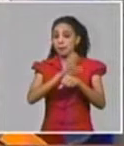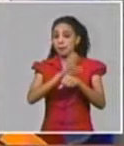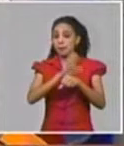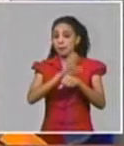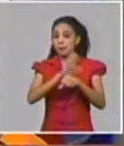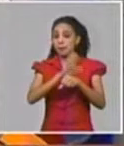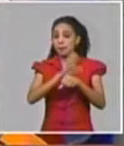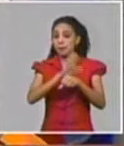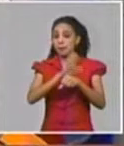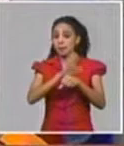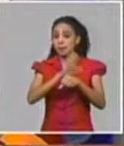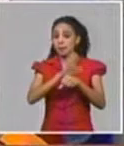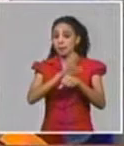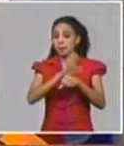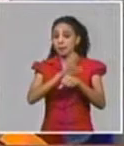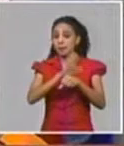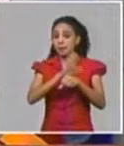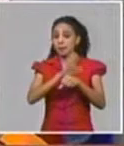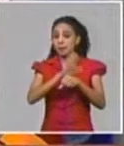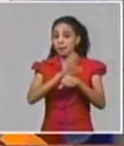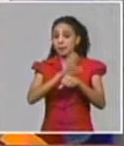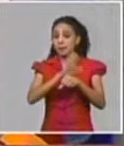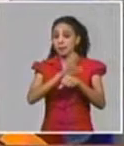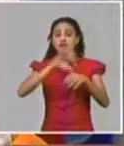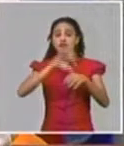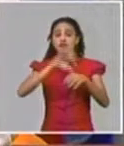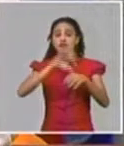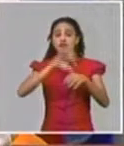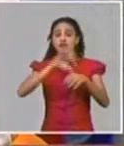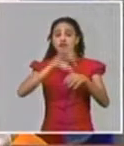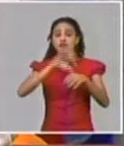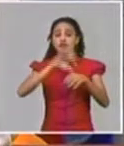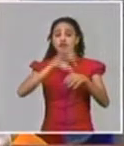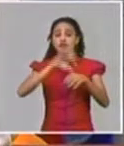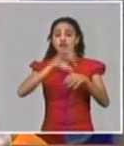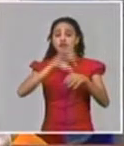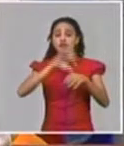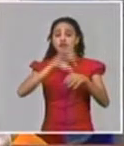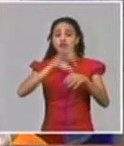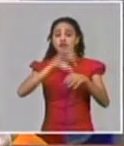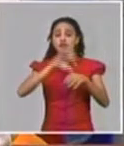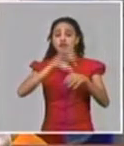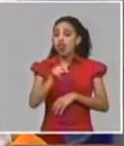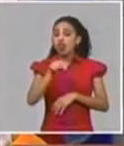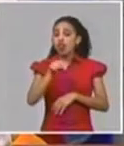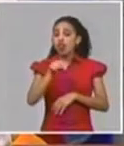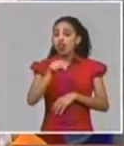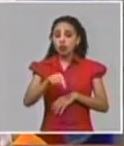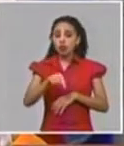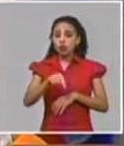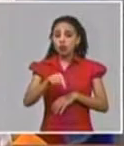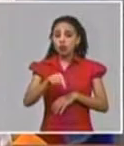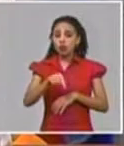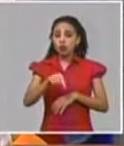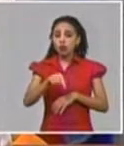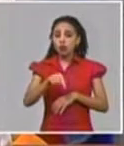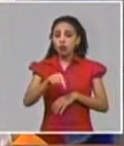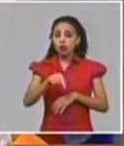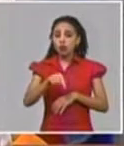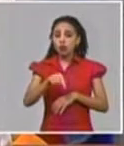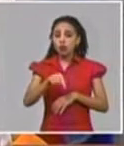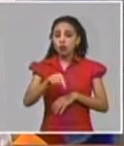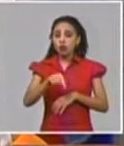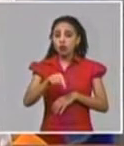223.000 casos. Y empieza Rusia. Rusia también está entre los países que más